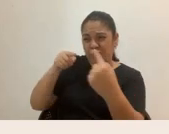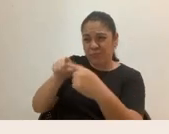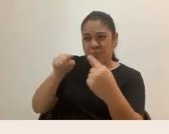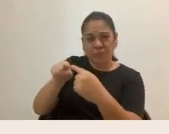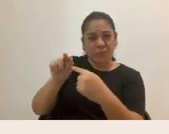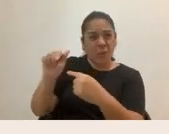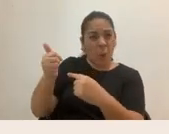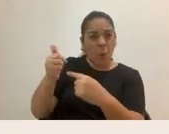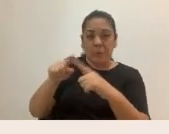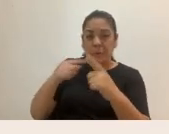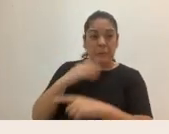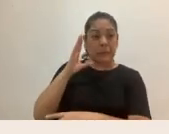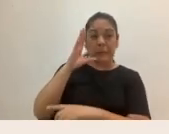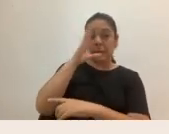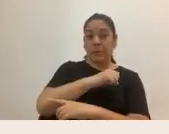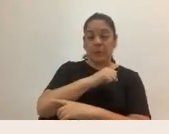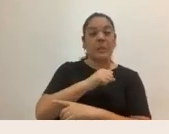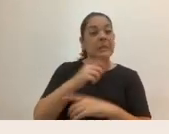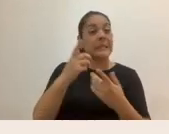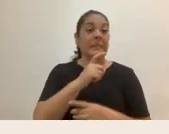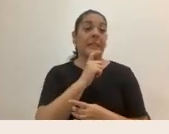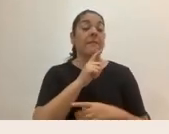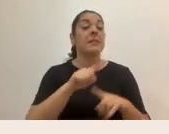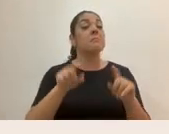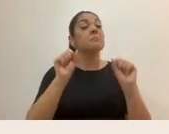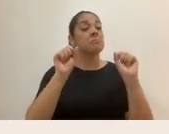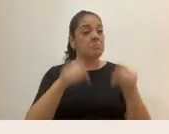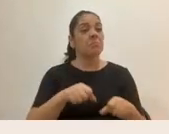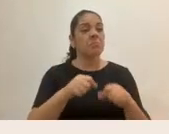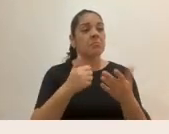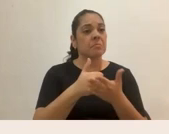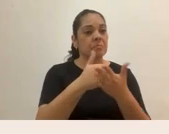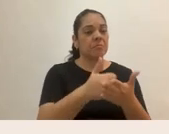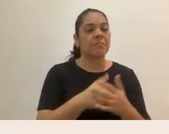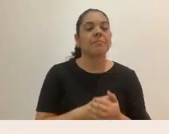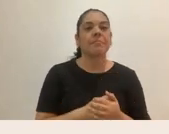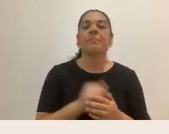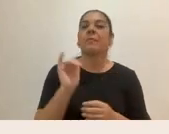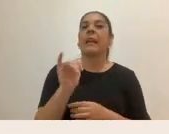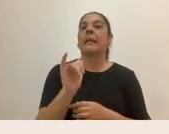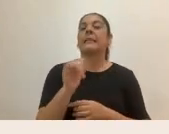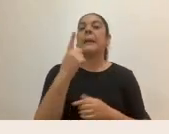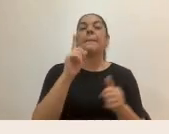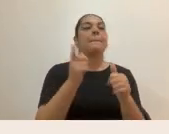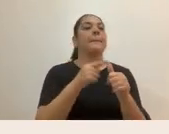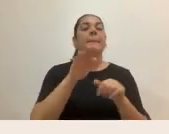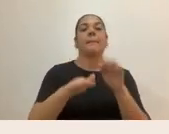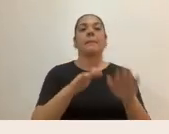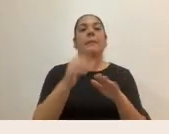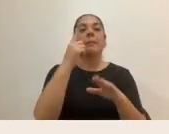ayuda. Así es, Magali. Y creo que el primer paso para poder hacer esa transformación o cambio